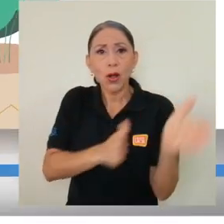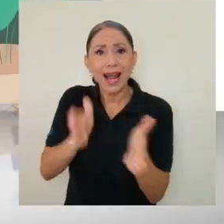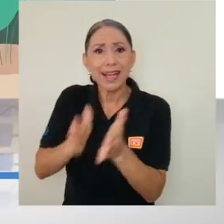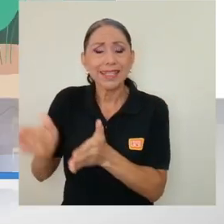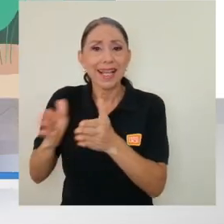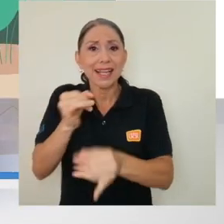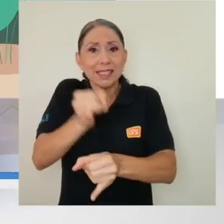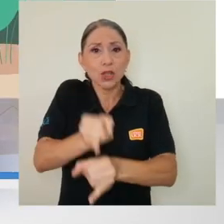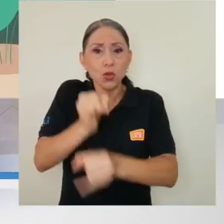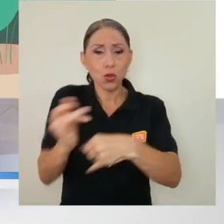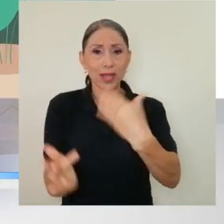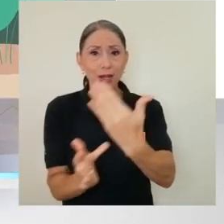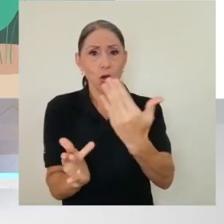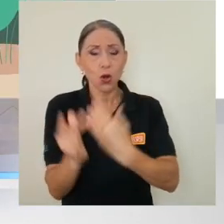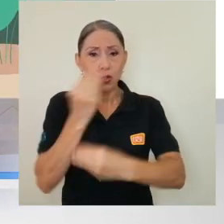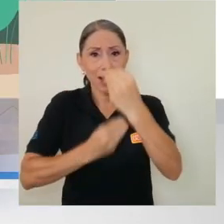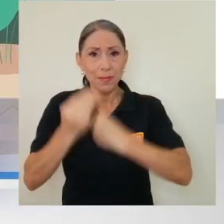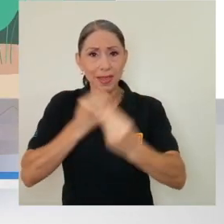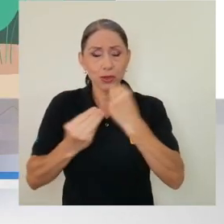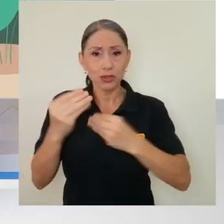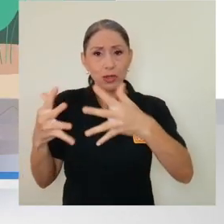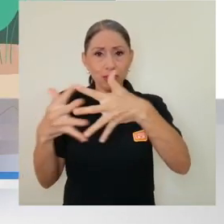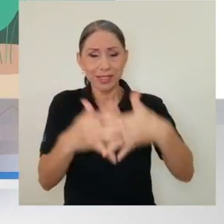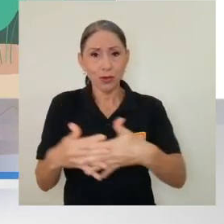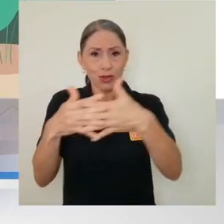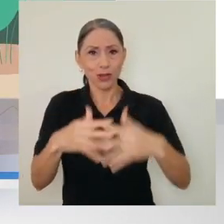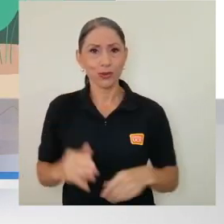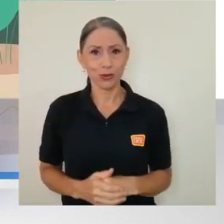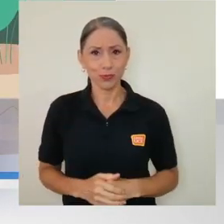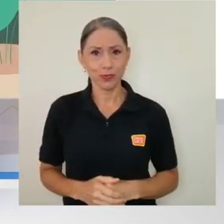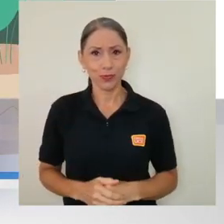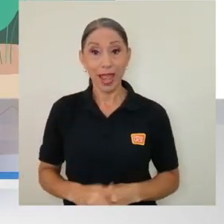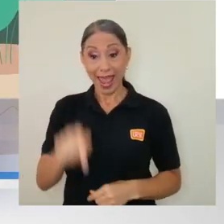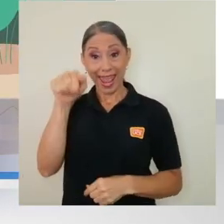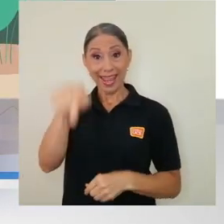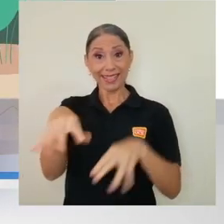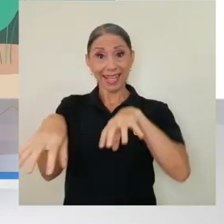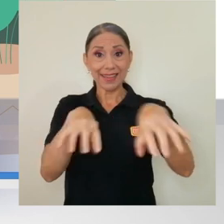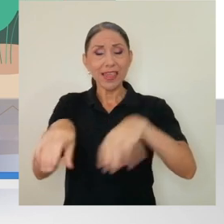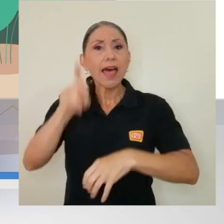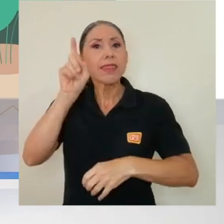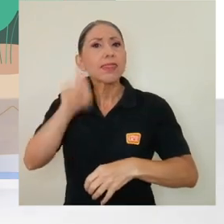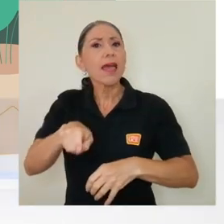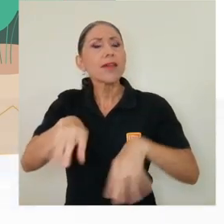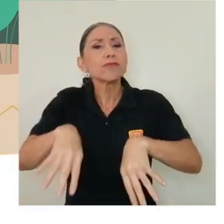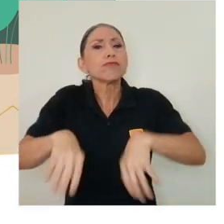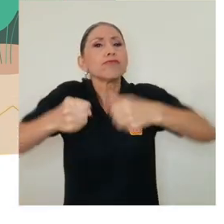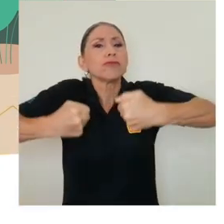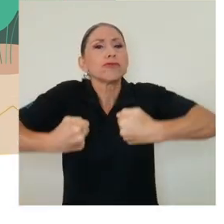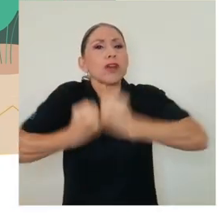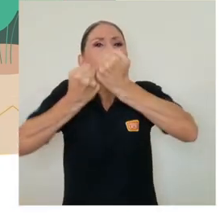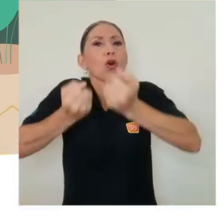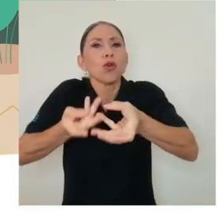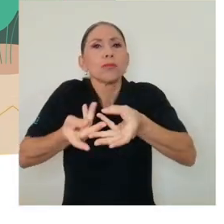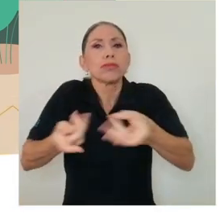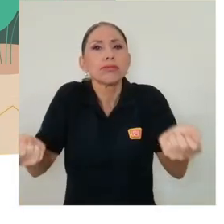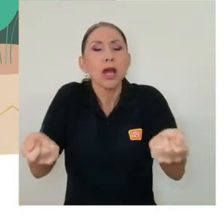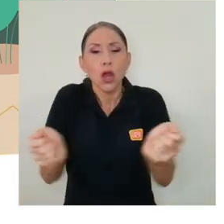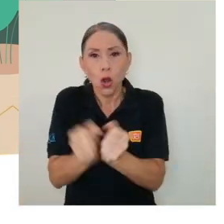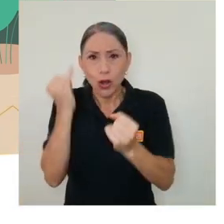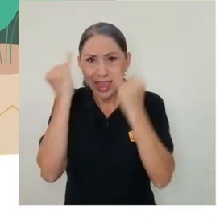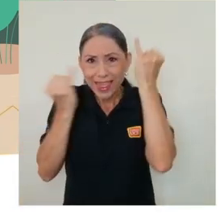organiza el Instituto de Tecnólogos de Alimentos de los Estados Unidos. En este espacio deben resolver un reto a través de ideas